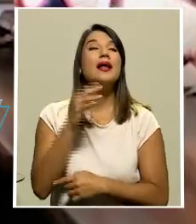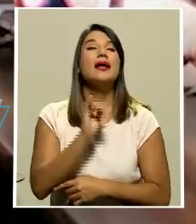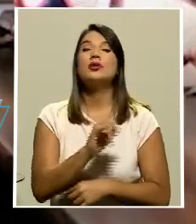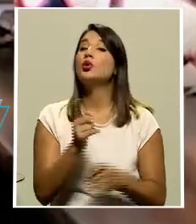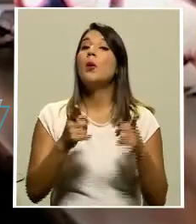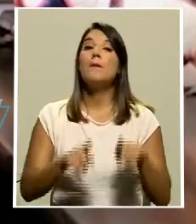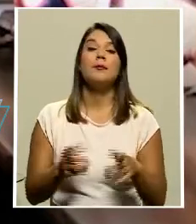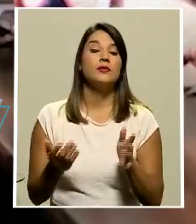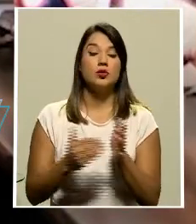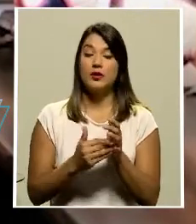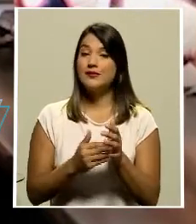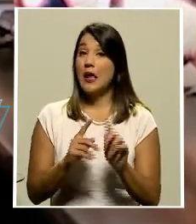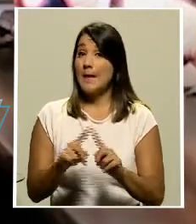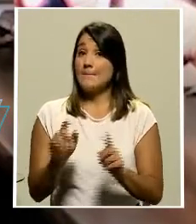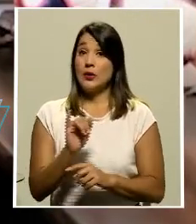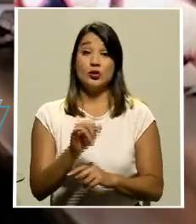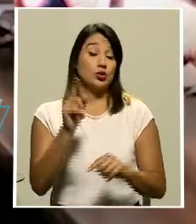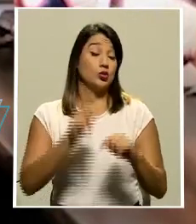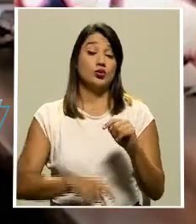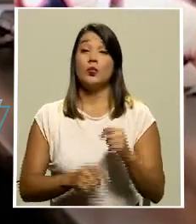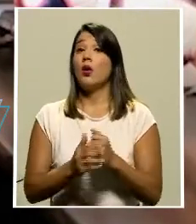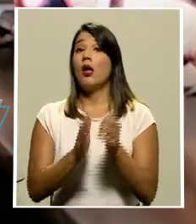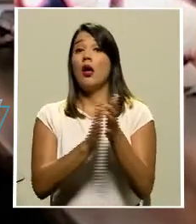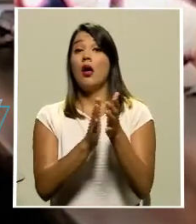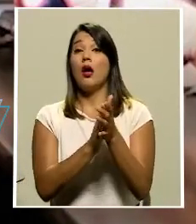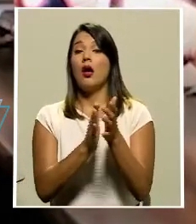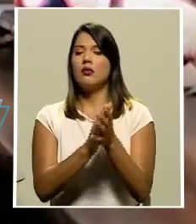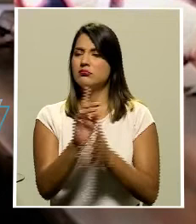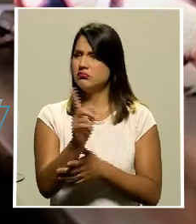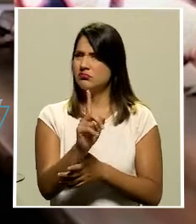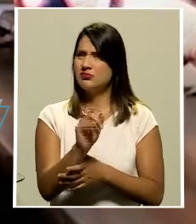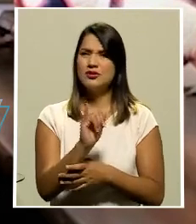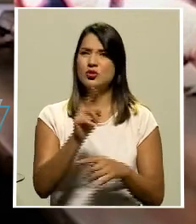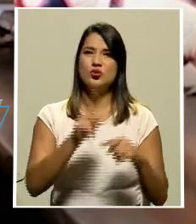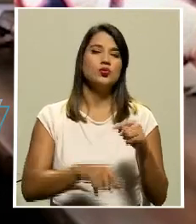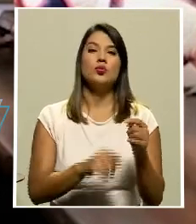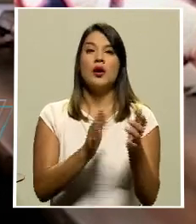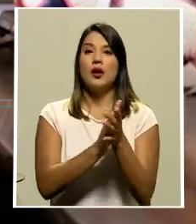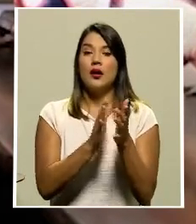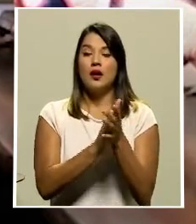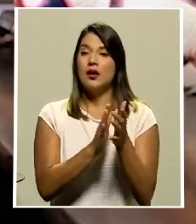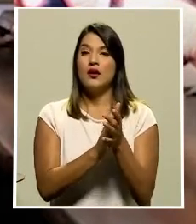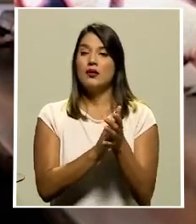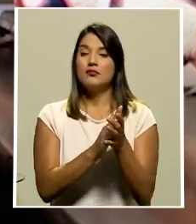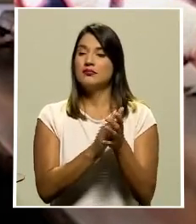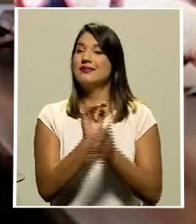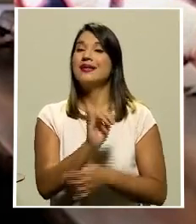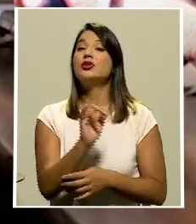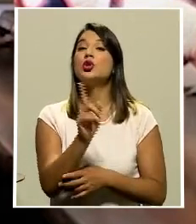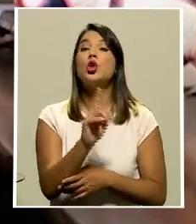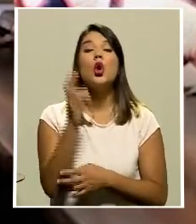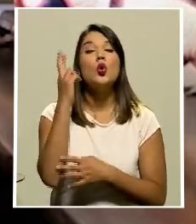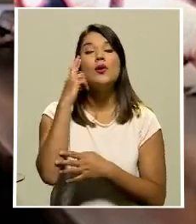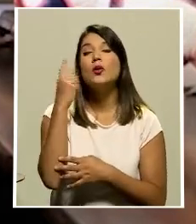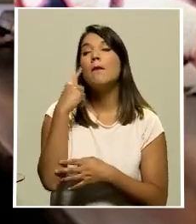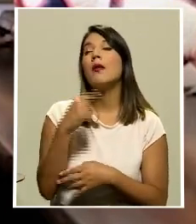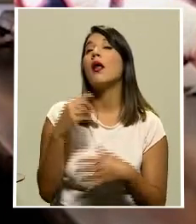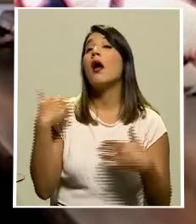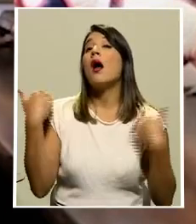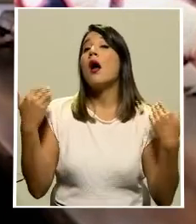no se dé. Pero esto no se puede aplaudir. Esto no se puede aplaudir. Esto no es motivo de júbilo.